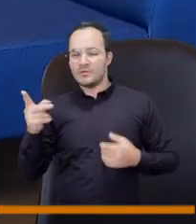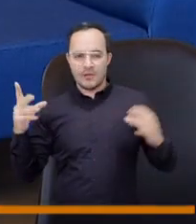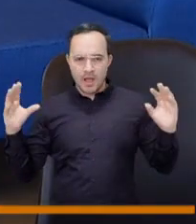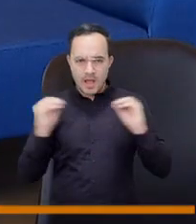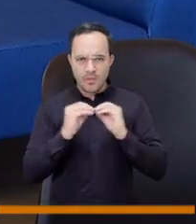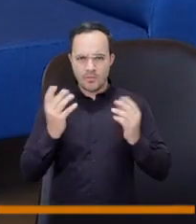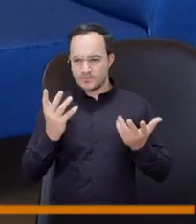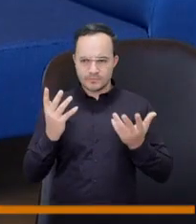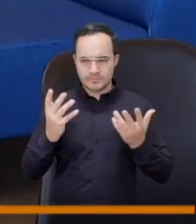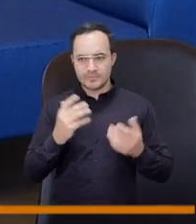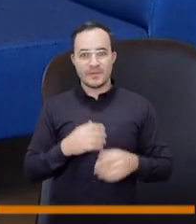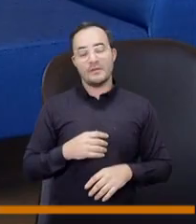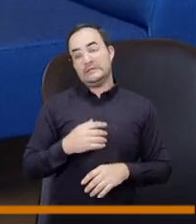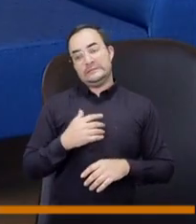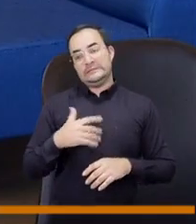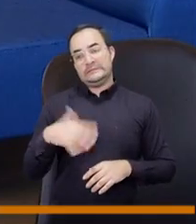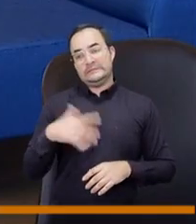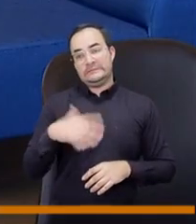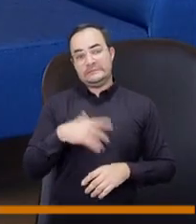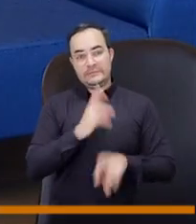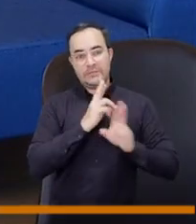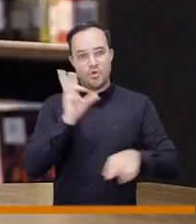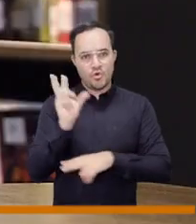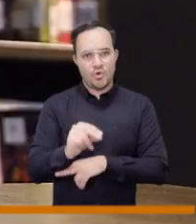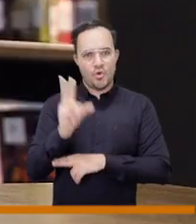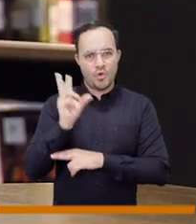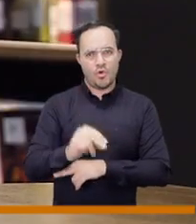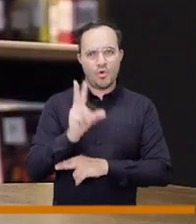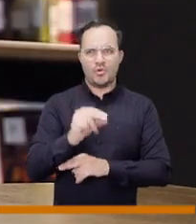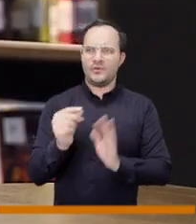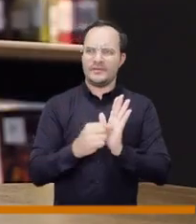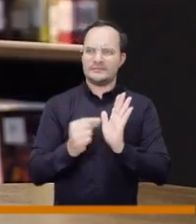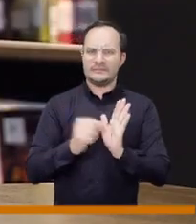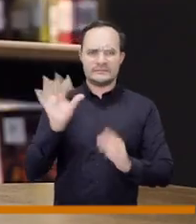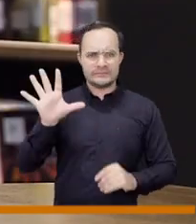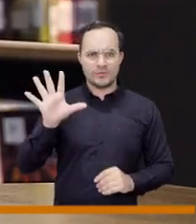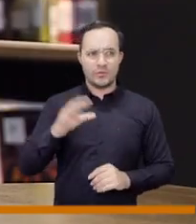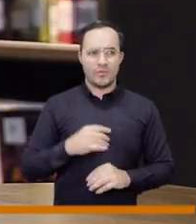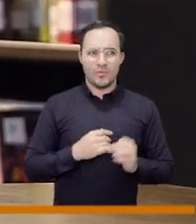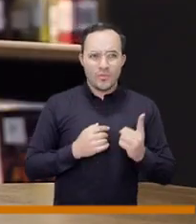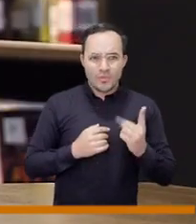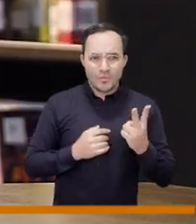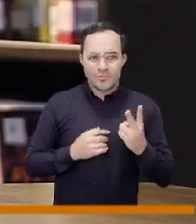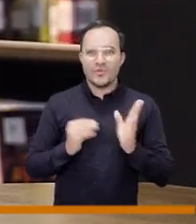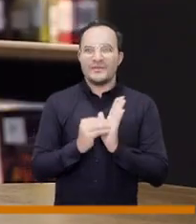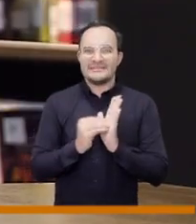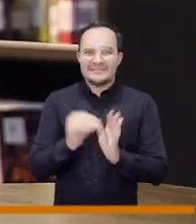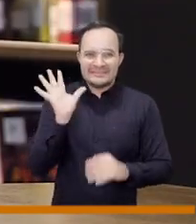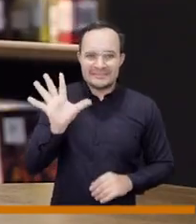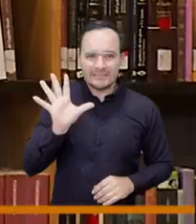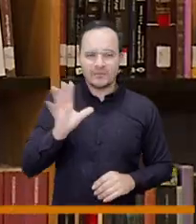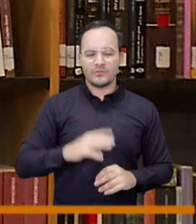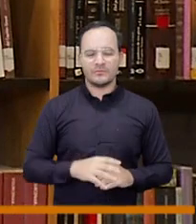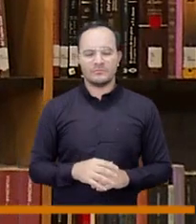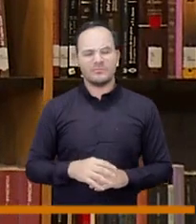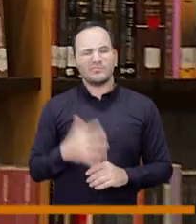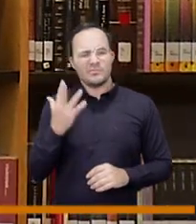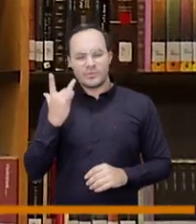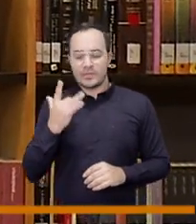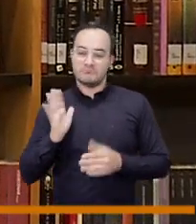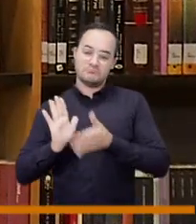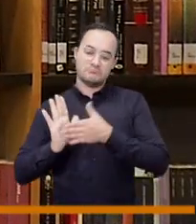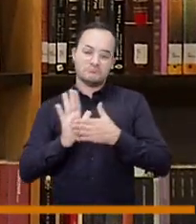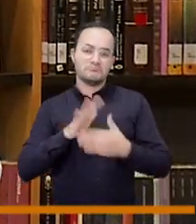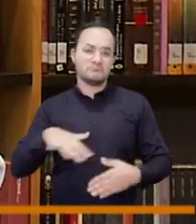en tigo une pero la propuesta fue negada no en una ni en dos sino en cinco oportunidades por los corporados señalando siempre que